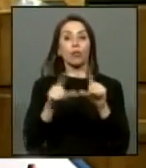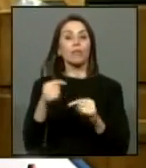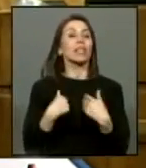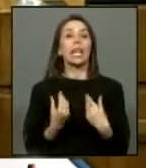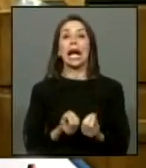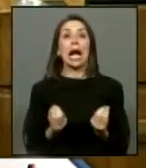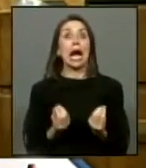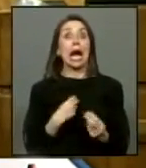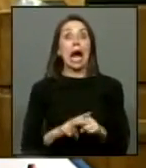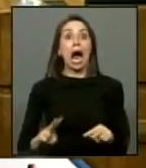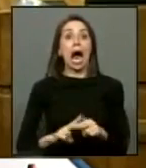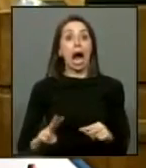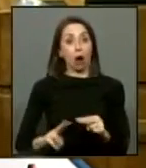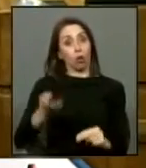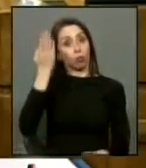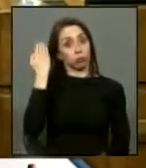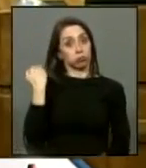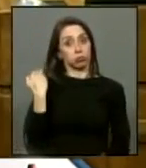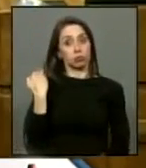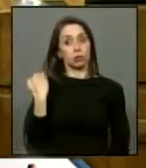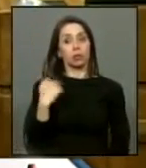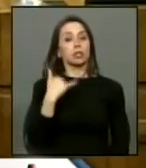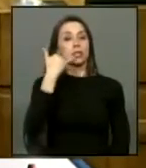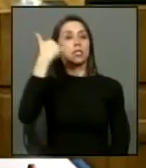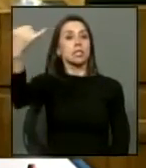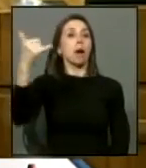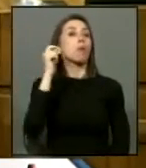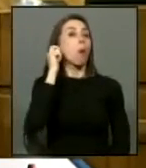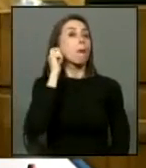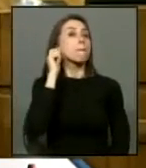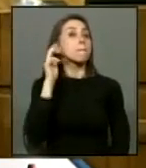¿qué es que hago? y llamo a mi madre